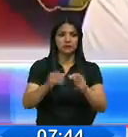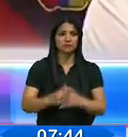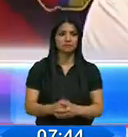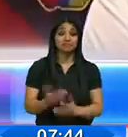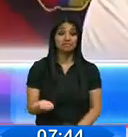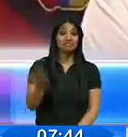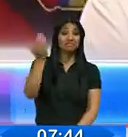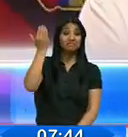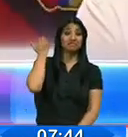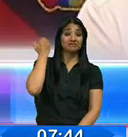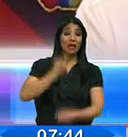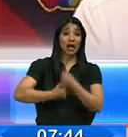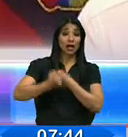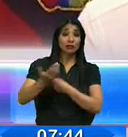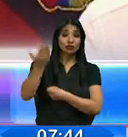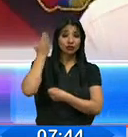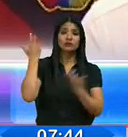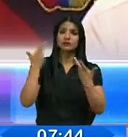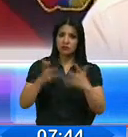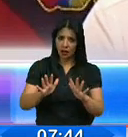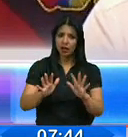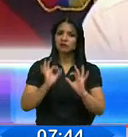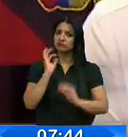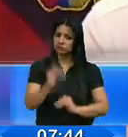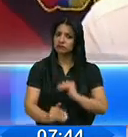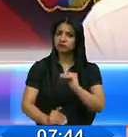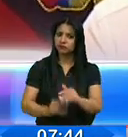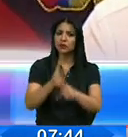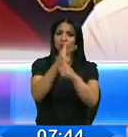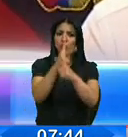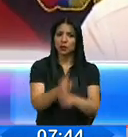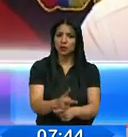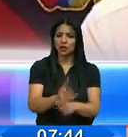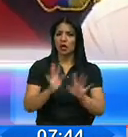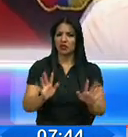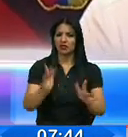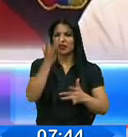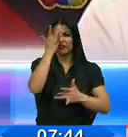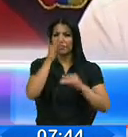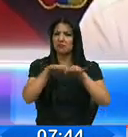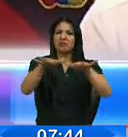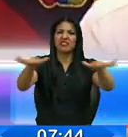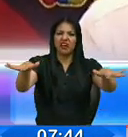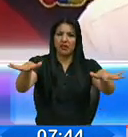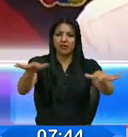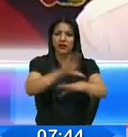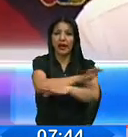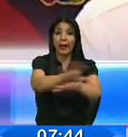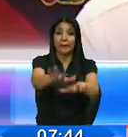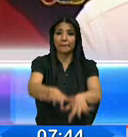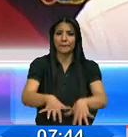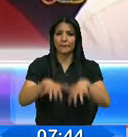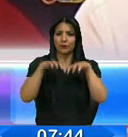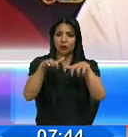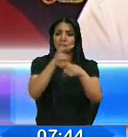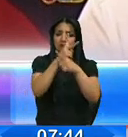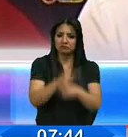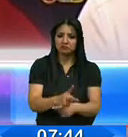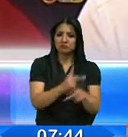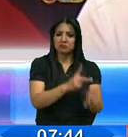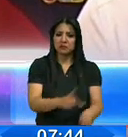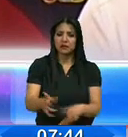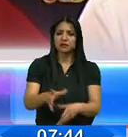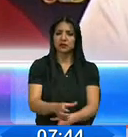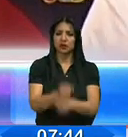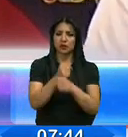atrás, inclusive años, ya hemos venido dando pasos para prevenir el ingreso de esta enfermedad. Estamos activando nuestros protocolos de bioseguridad como si